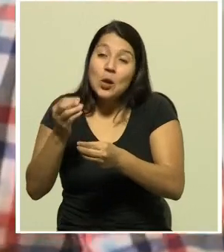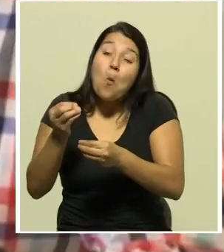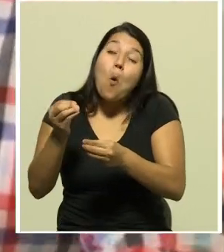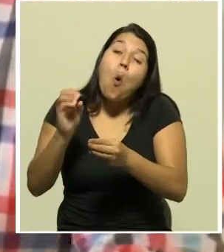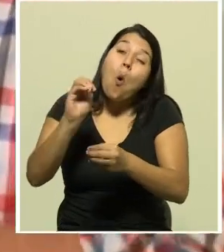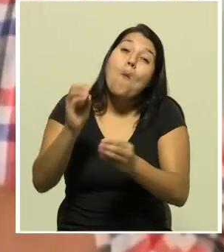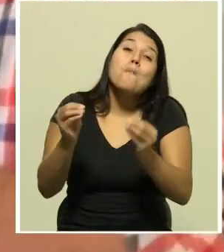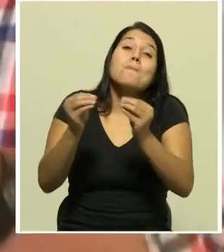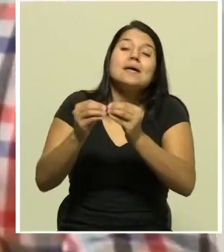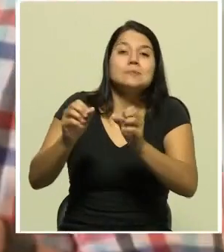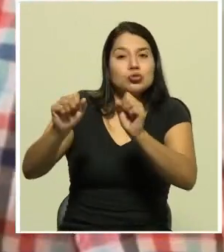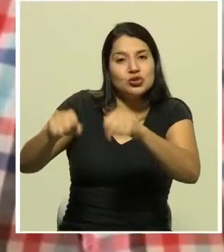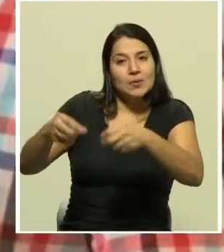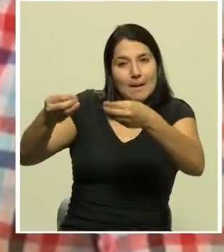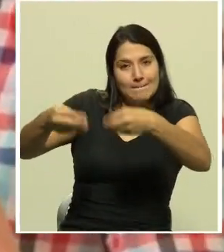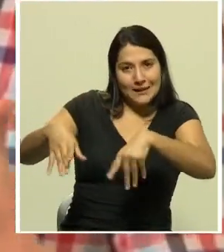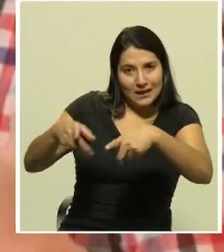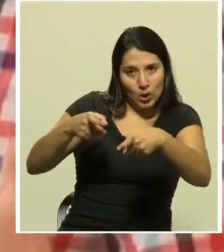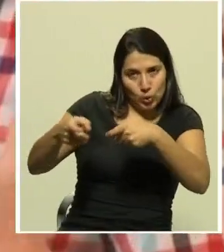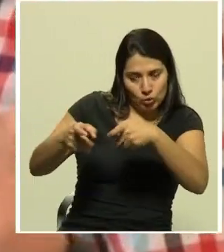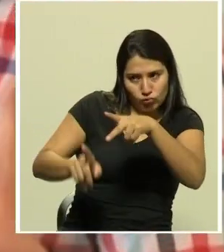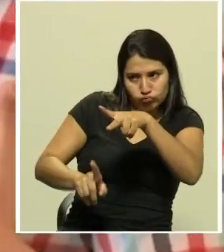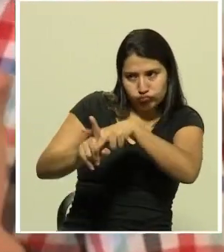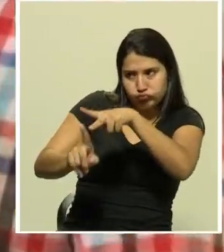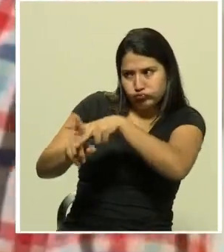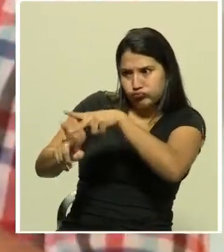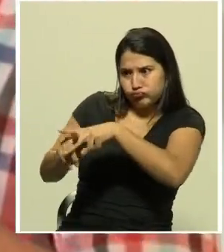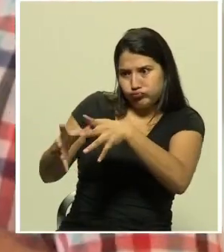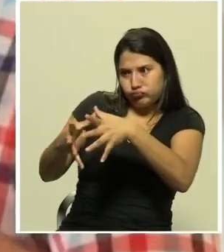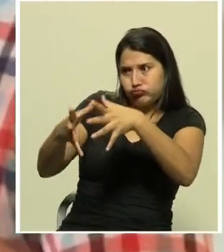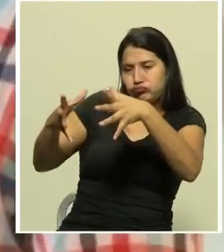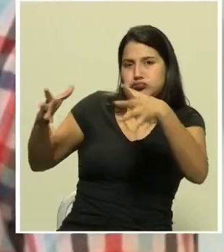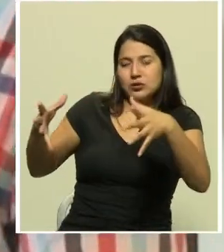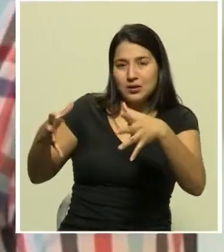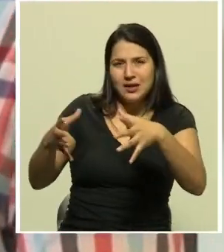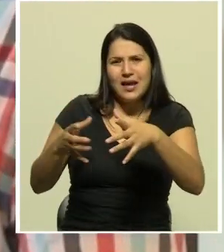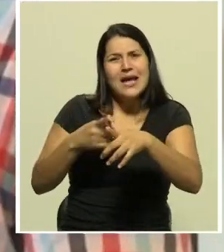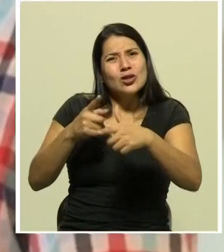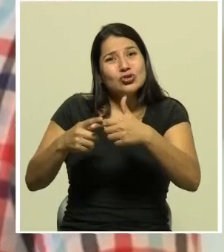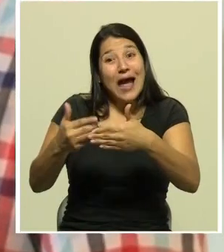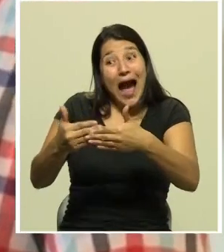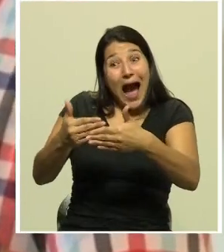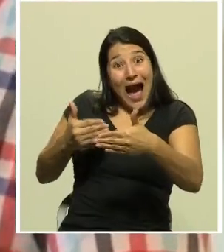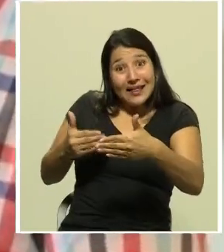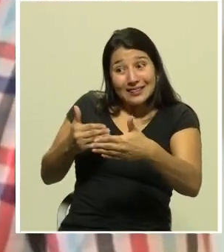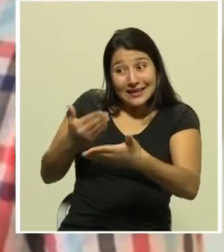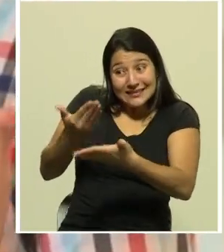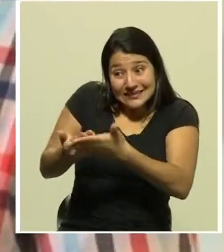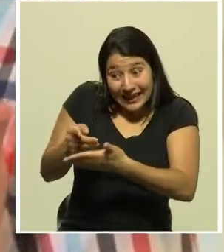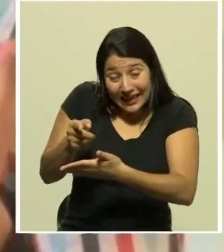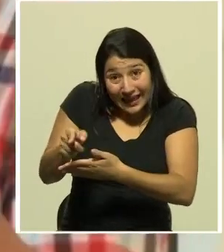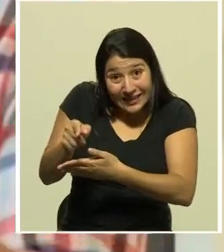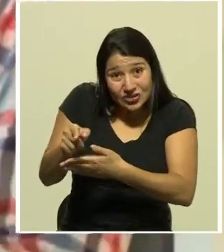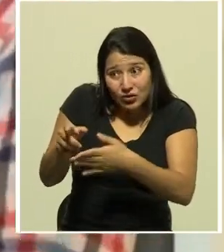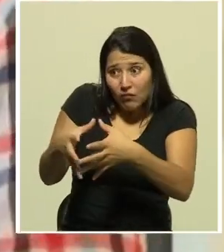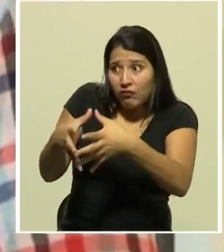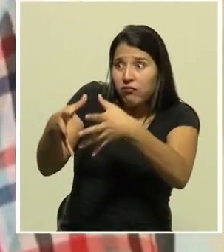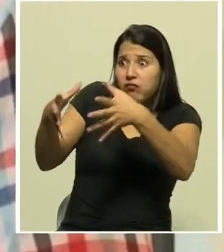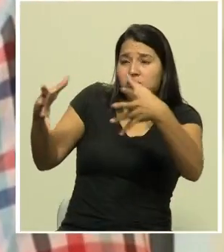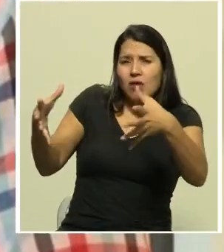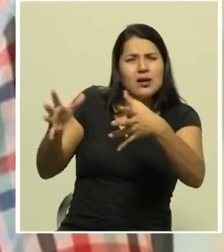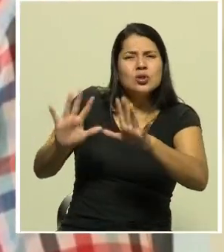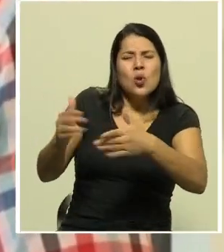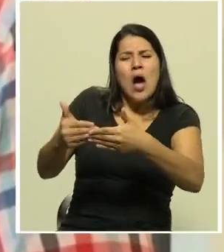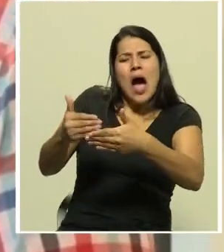¿verdad? Pero creo que lo importante es que empecemos a actuar antes de llegar ahí, ¿verdad? ¿Cómo podemos actuar siendo todavía